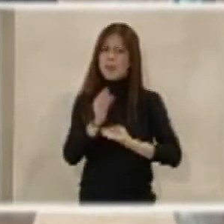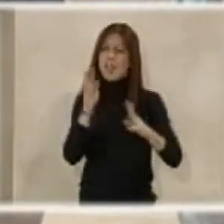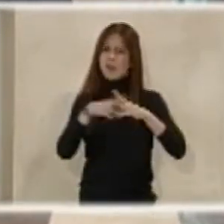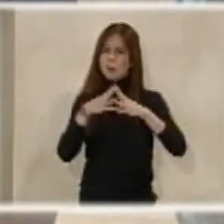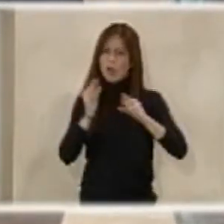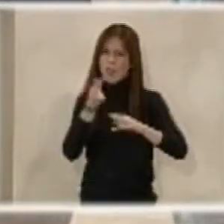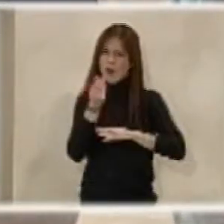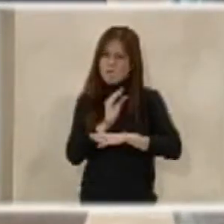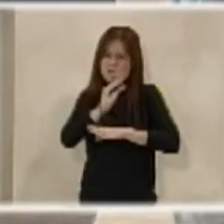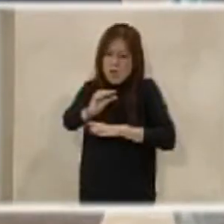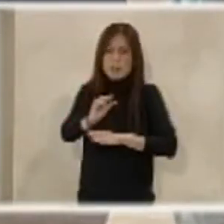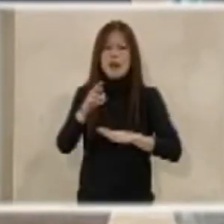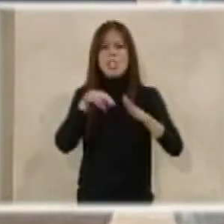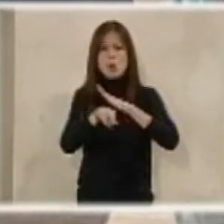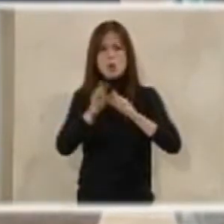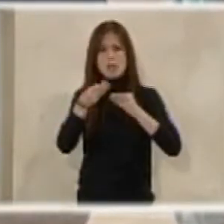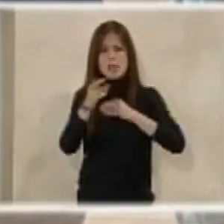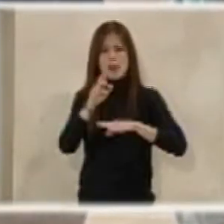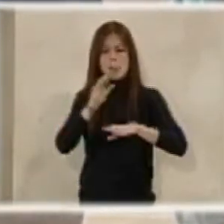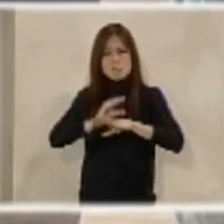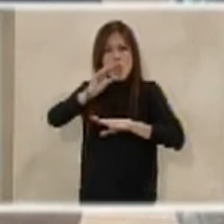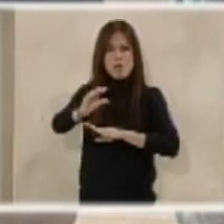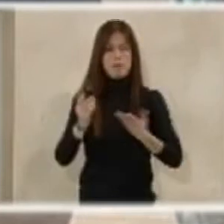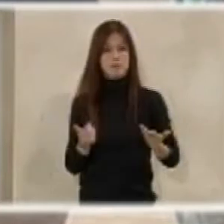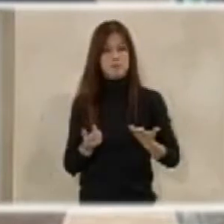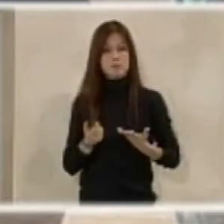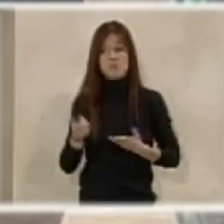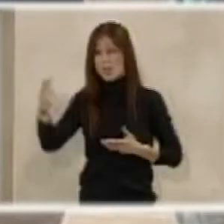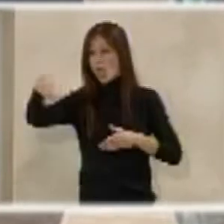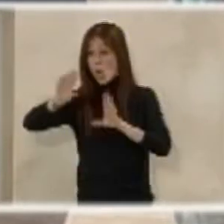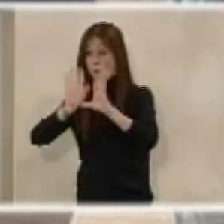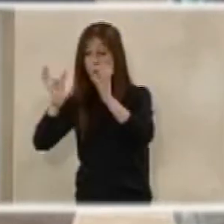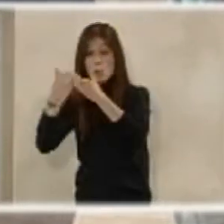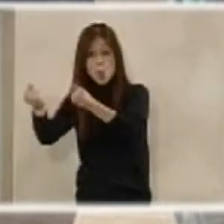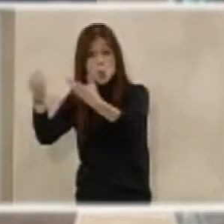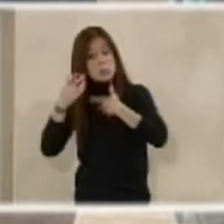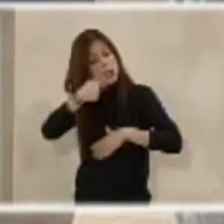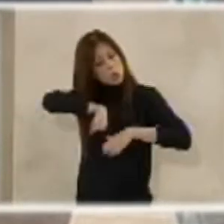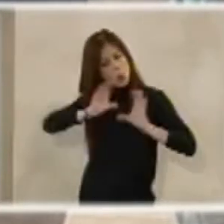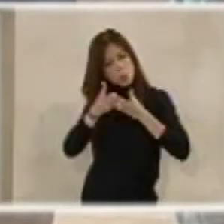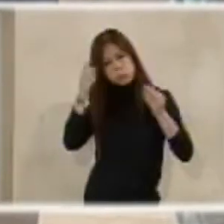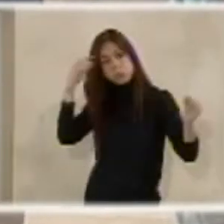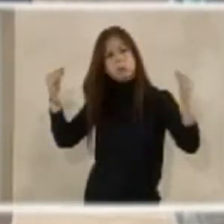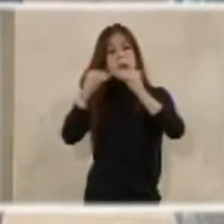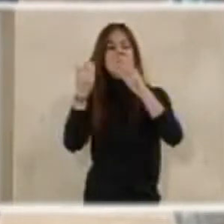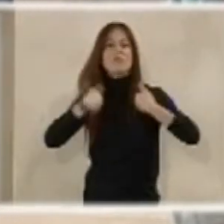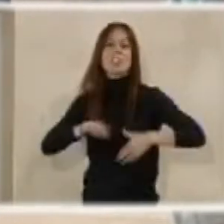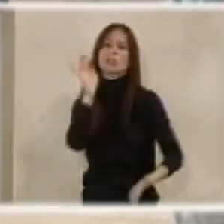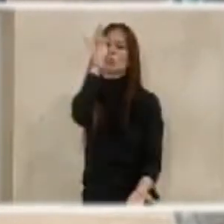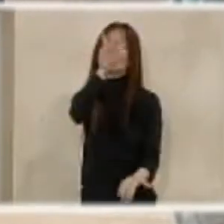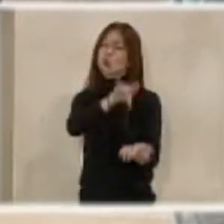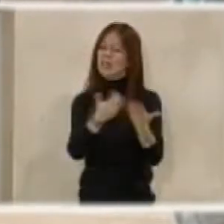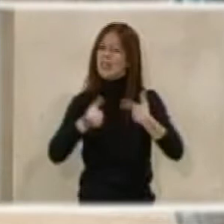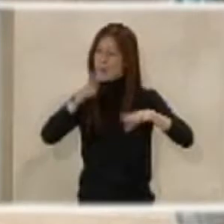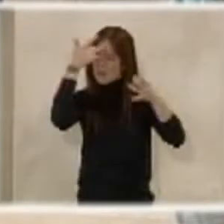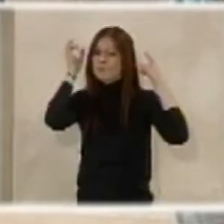infraestructuras y medios materiales. Lo dicen ellos y nosotros también no hacemos eco. Toca ya, de una vez por